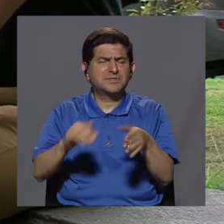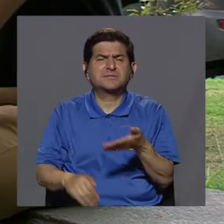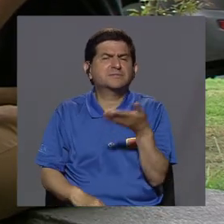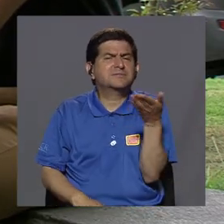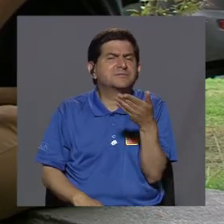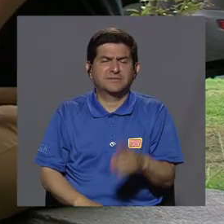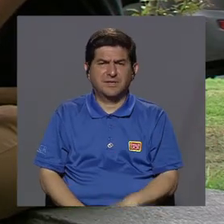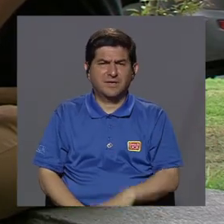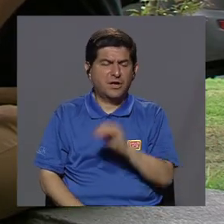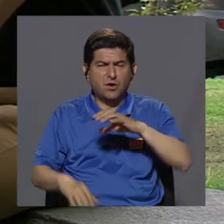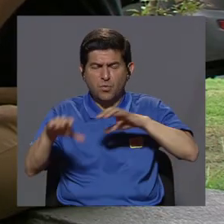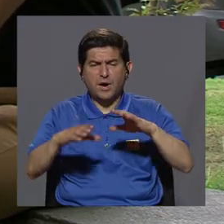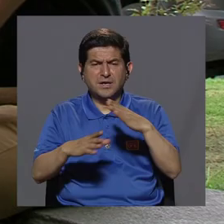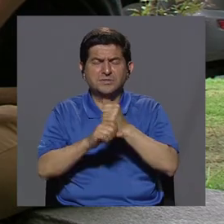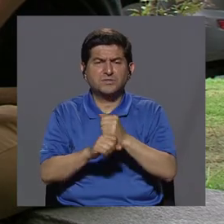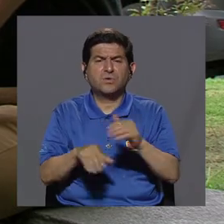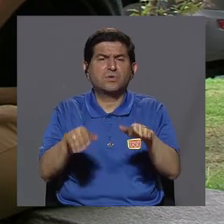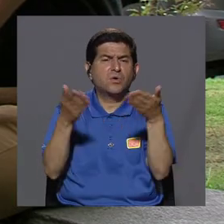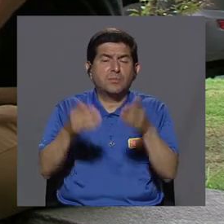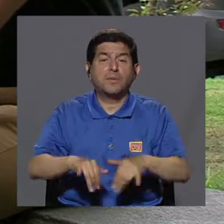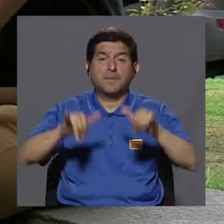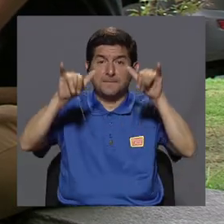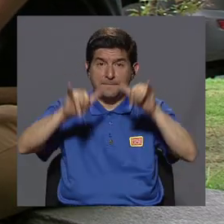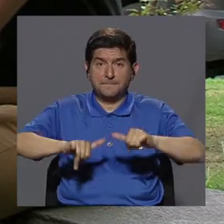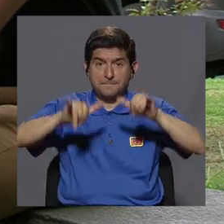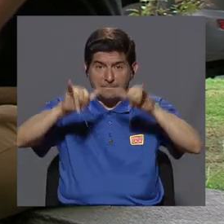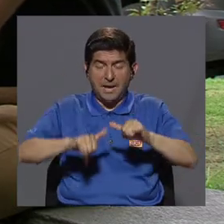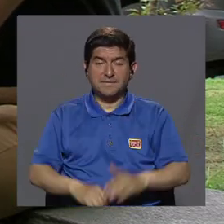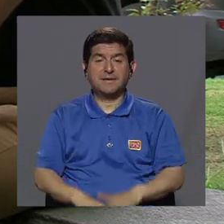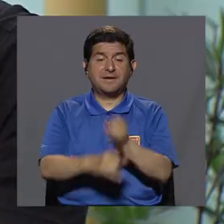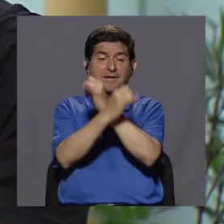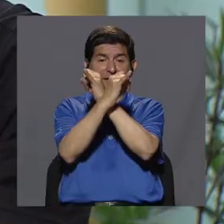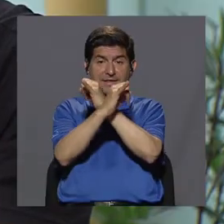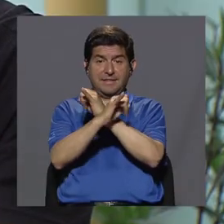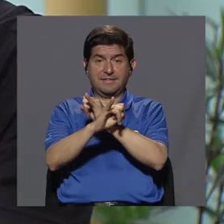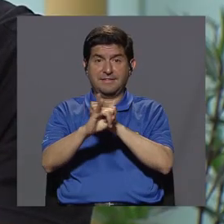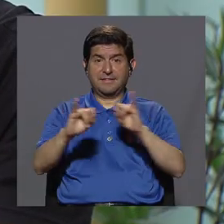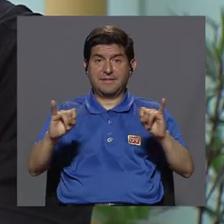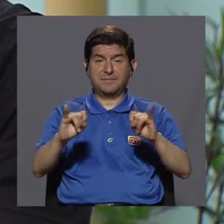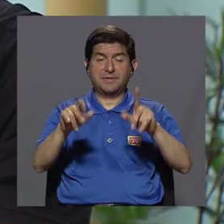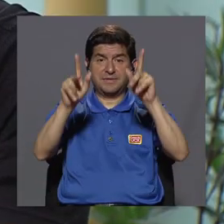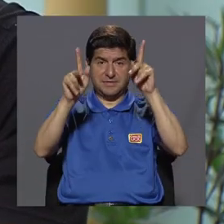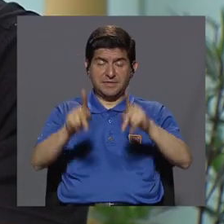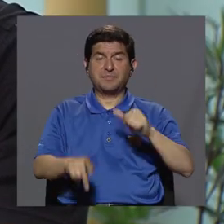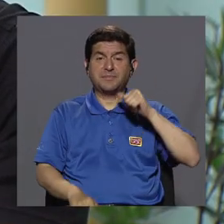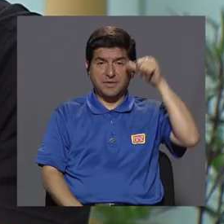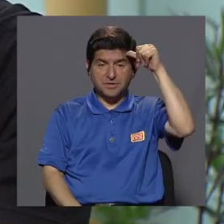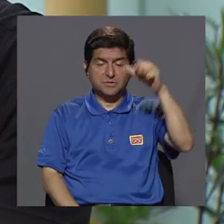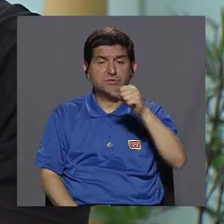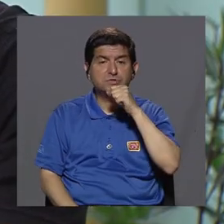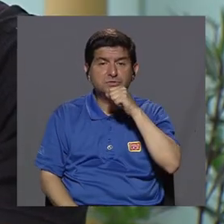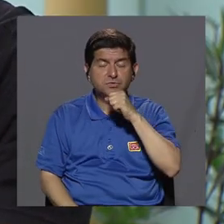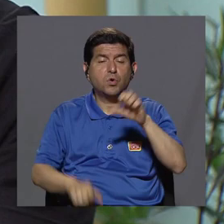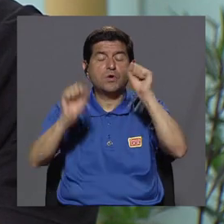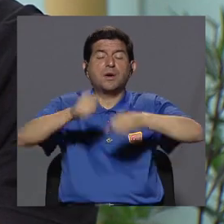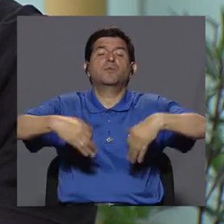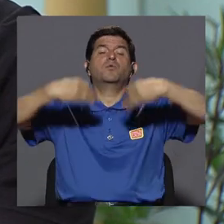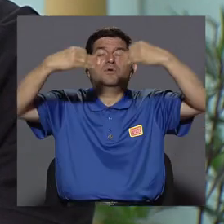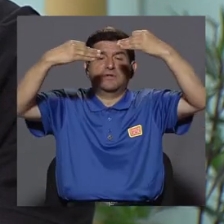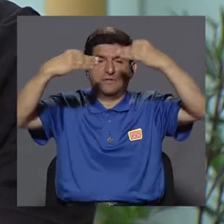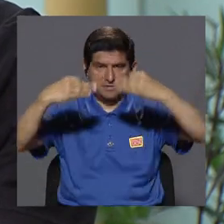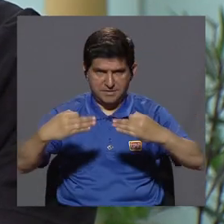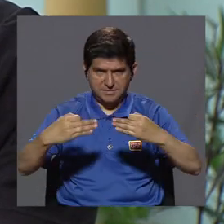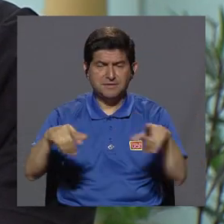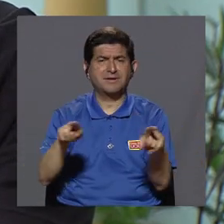o generar las acciones? Entonces, en mantener esa autonomía, que es que la persona adulta mayor tome las